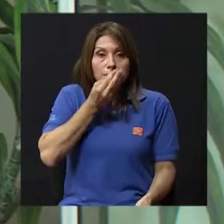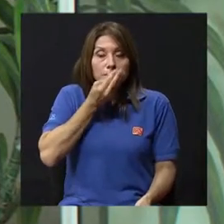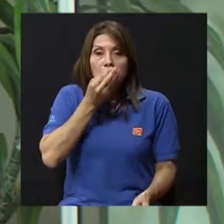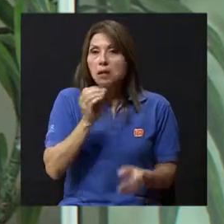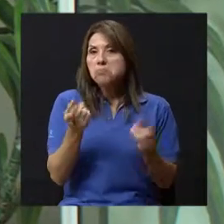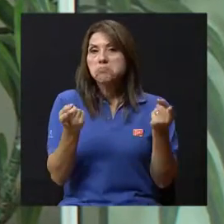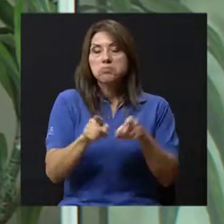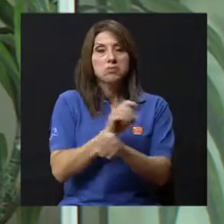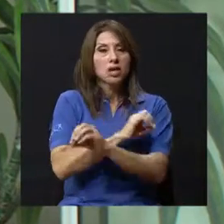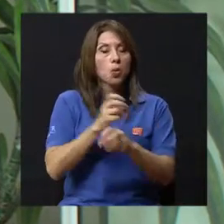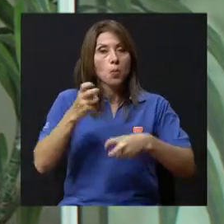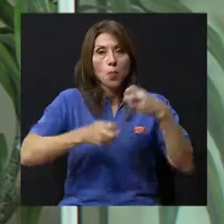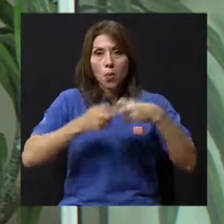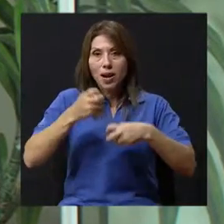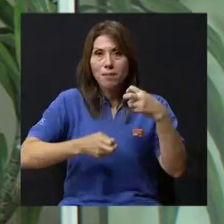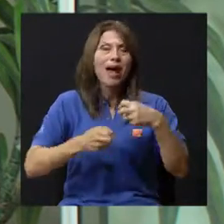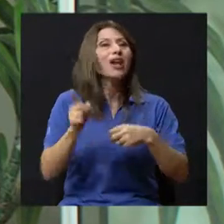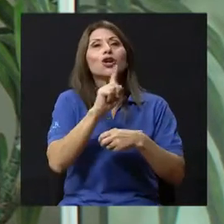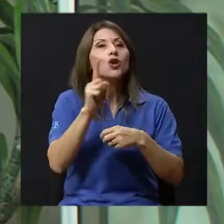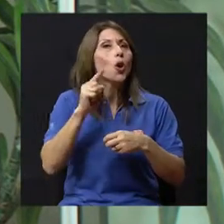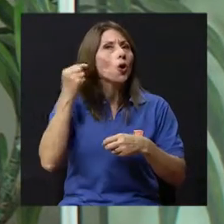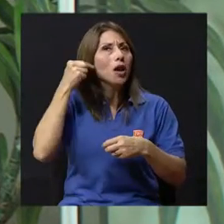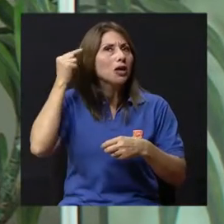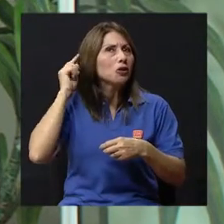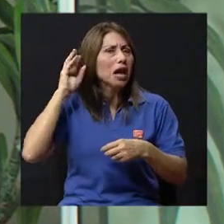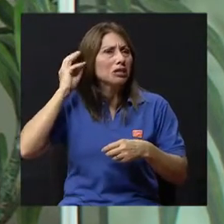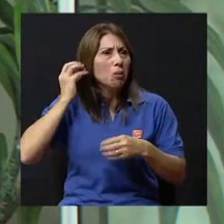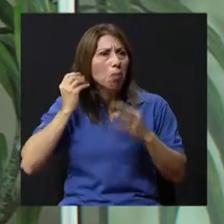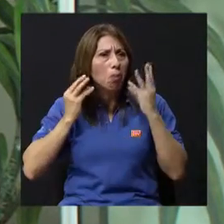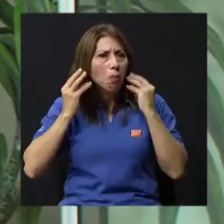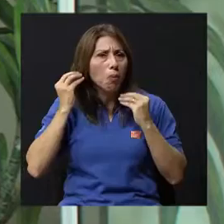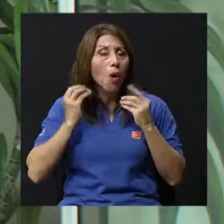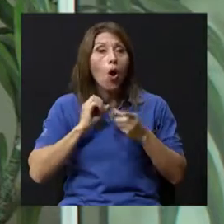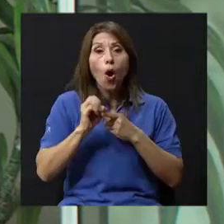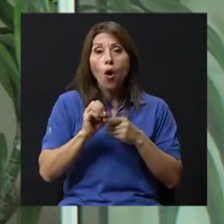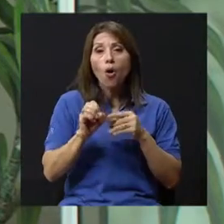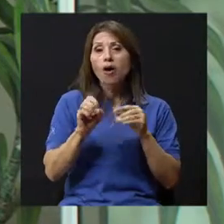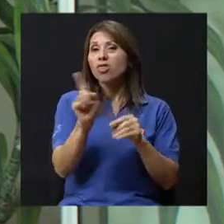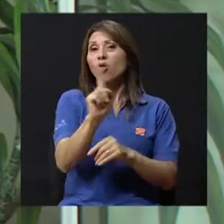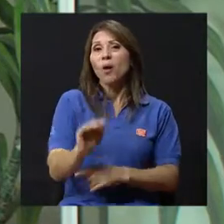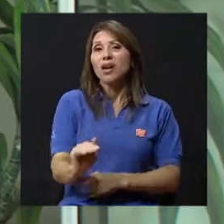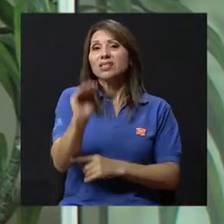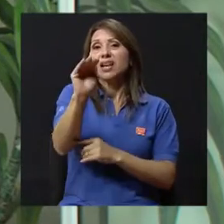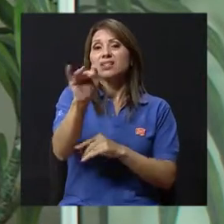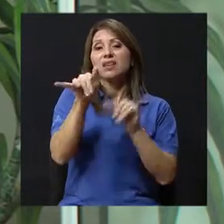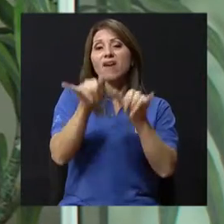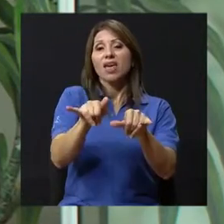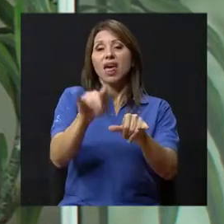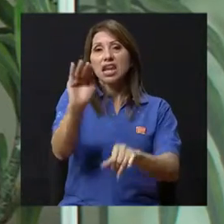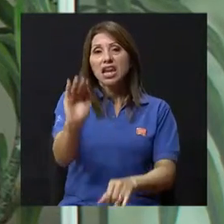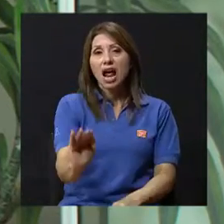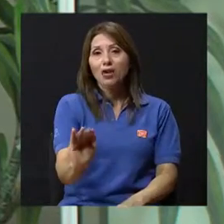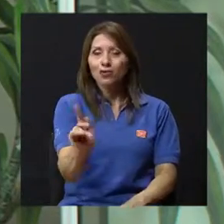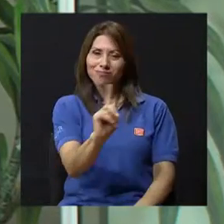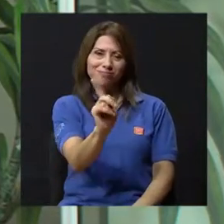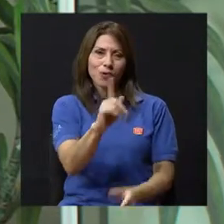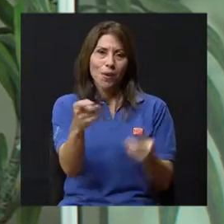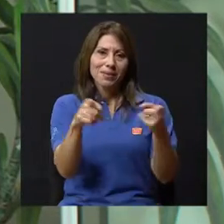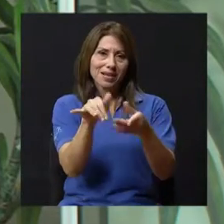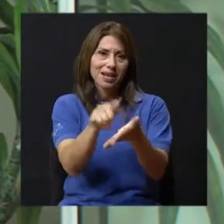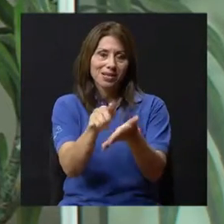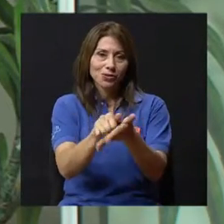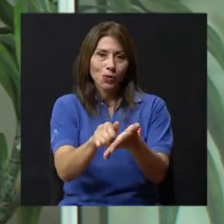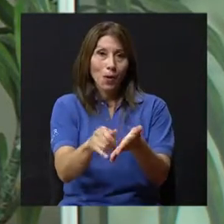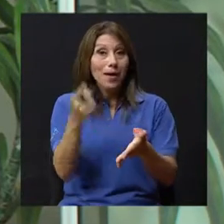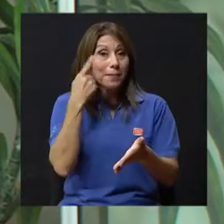se le van a caer las orejas, ni se va a quedar enano, como llama la gente. Y es que la beclometasona, imagínense que el asma, si no se controla,